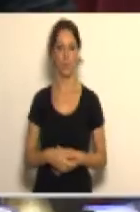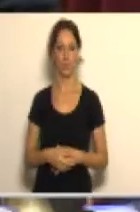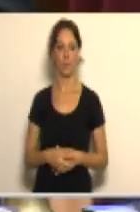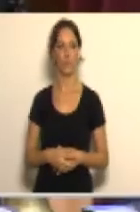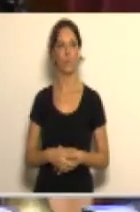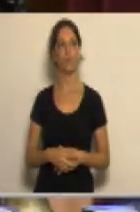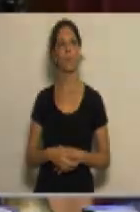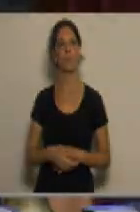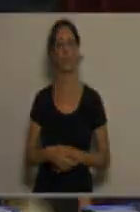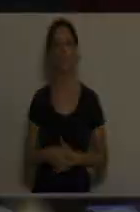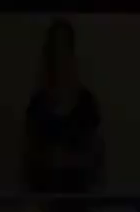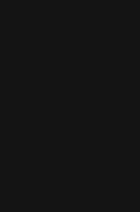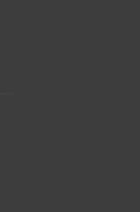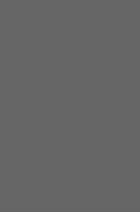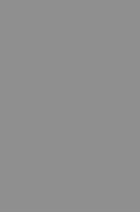Edgardo de Petri.